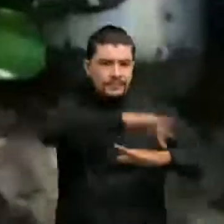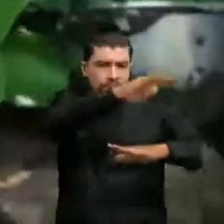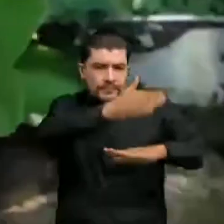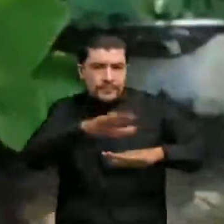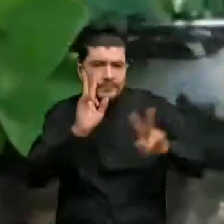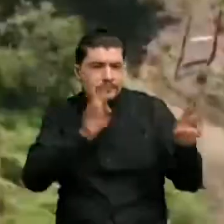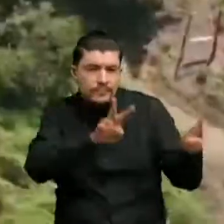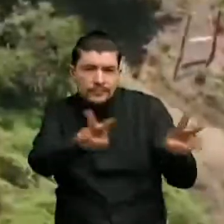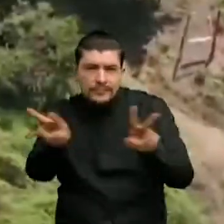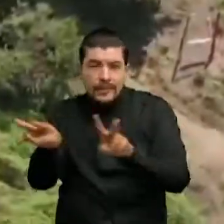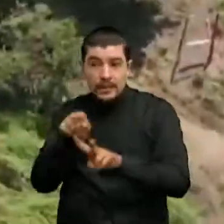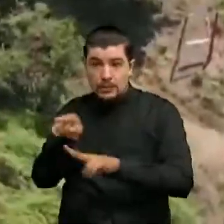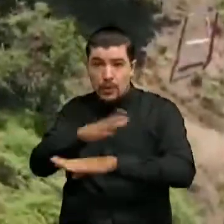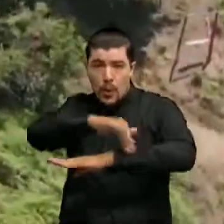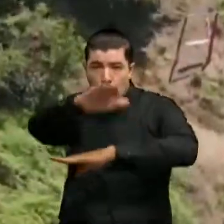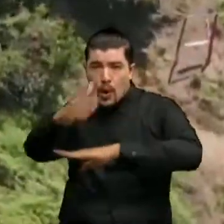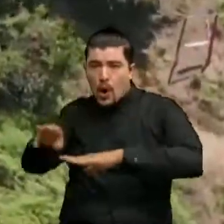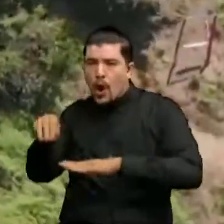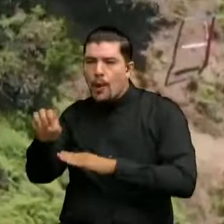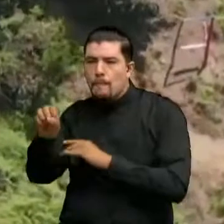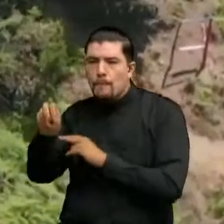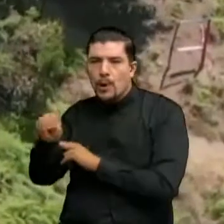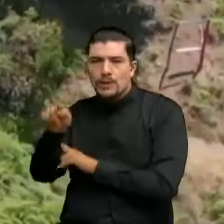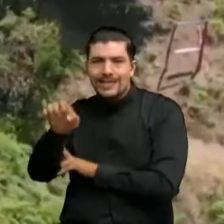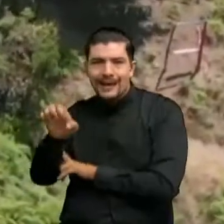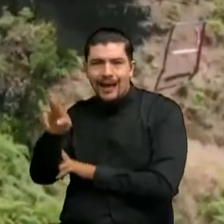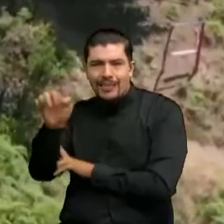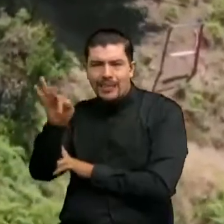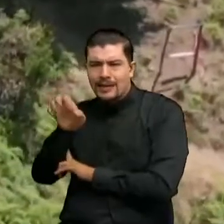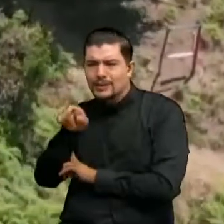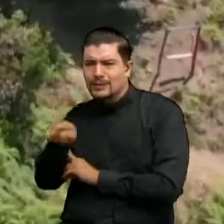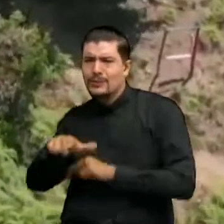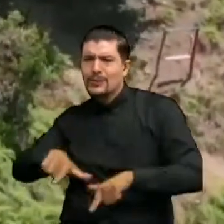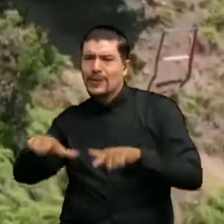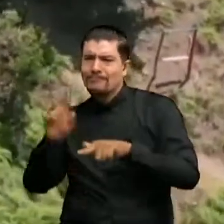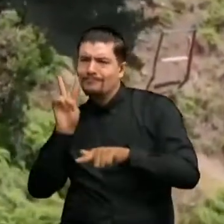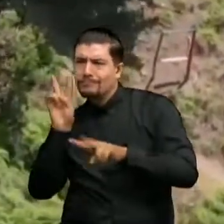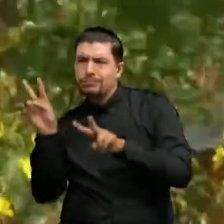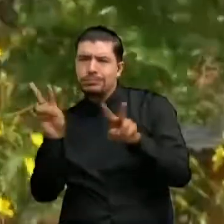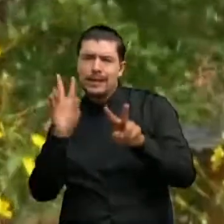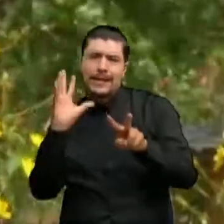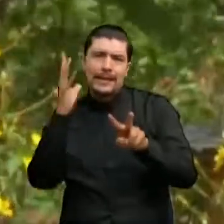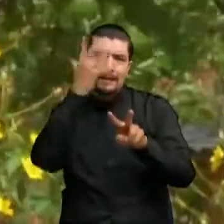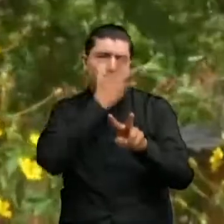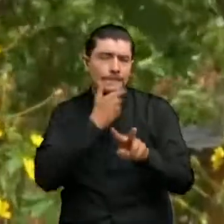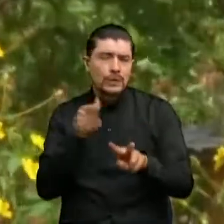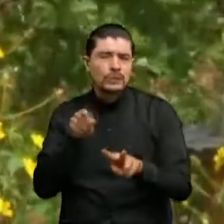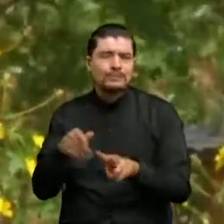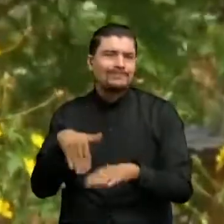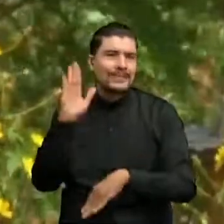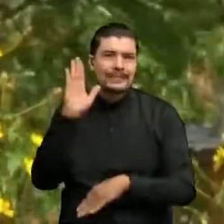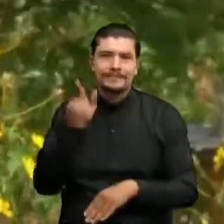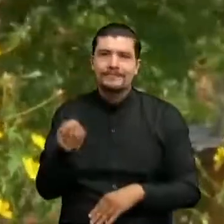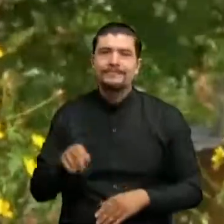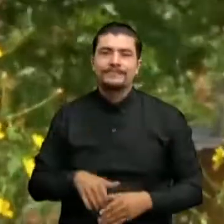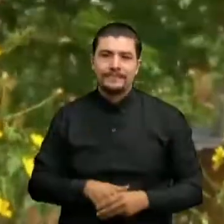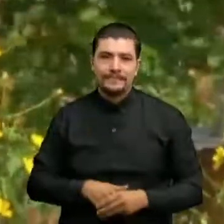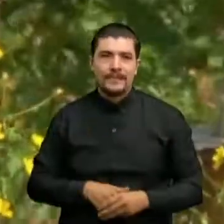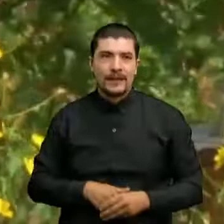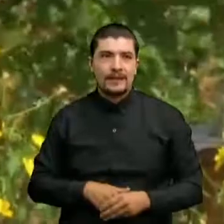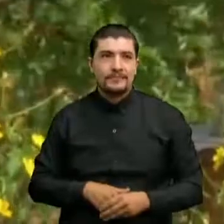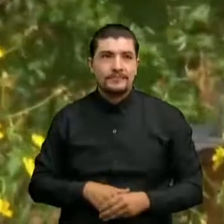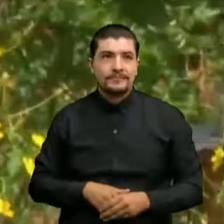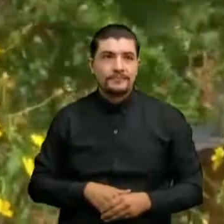El Mirador de Monserrate ofrece una de las mejores vistas de la zona Sepamos aprovechar que los